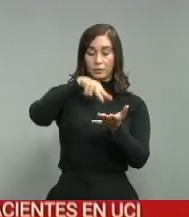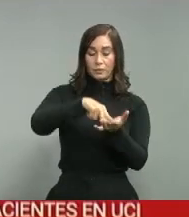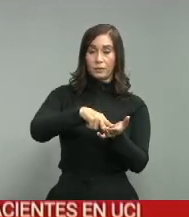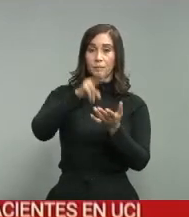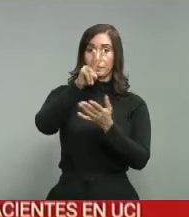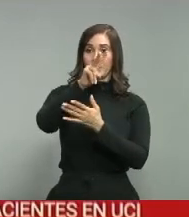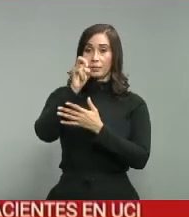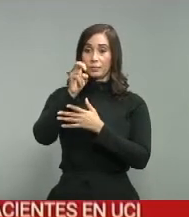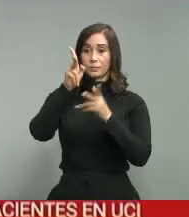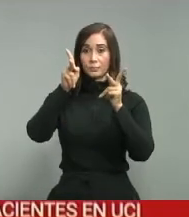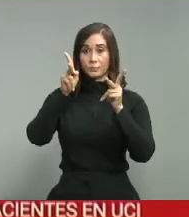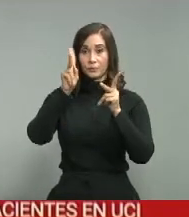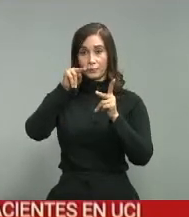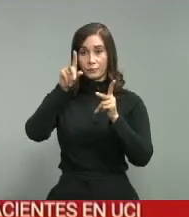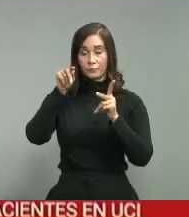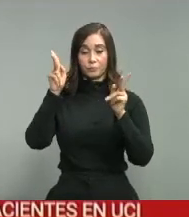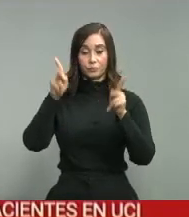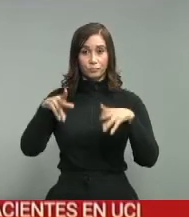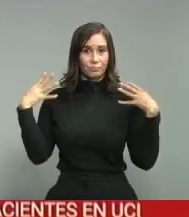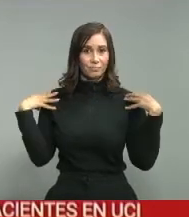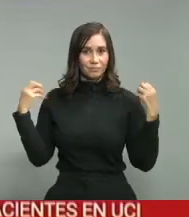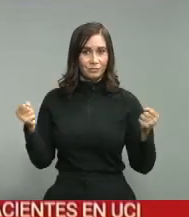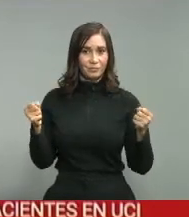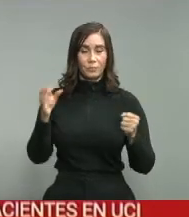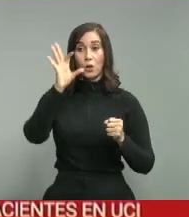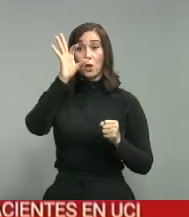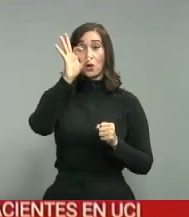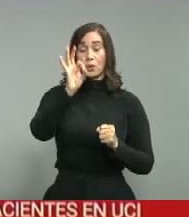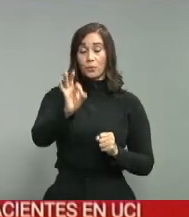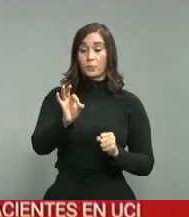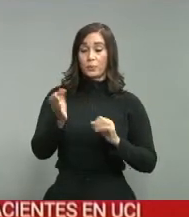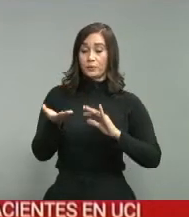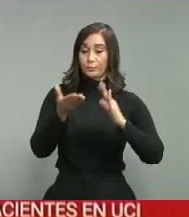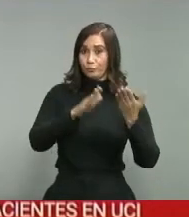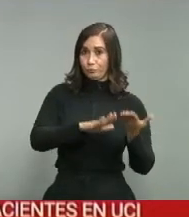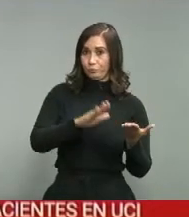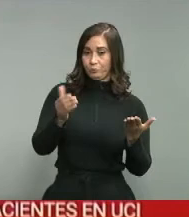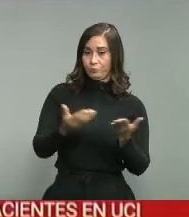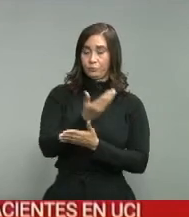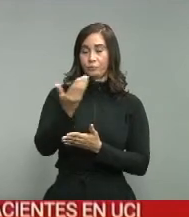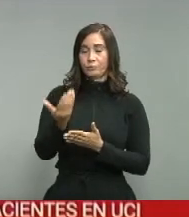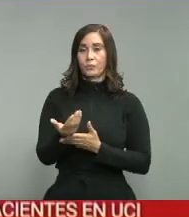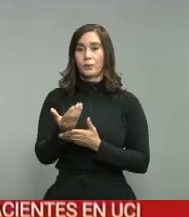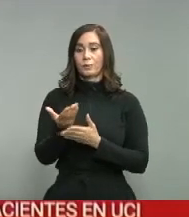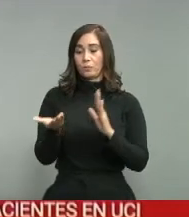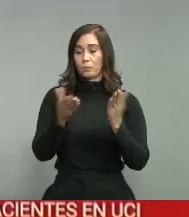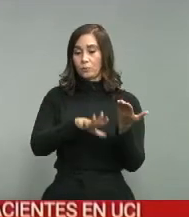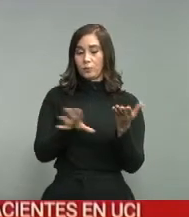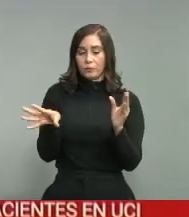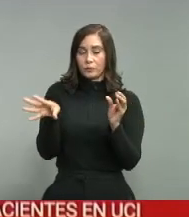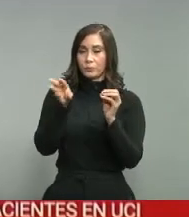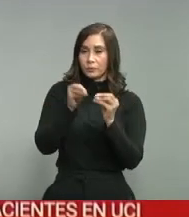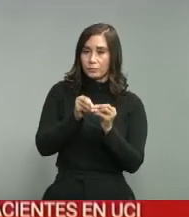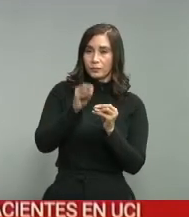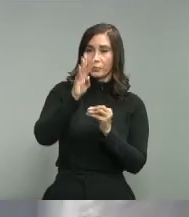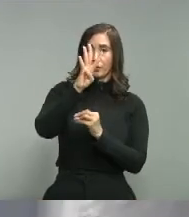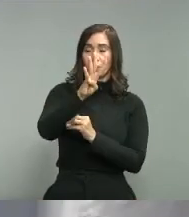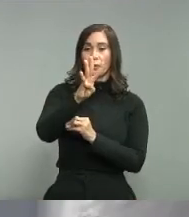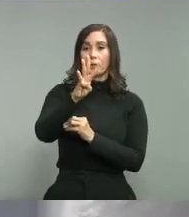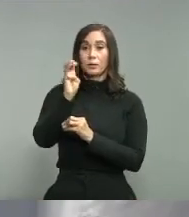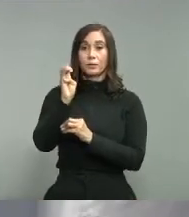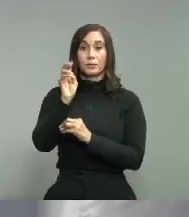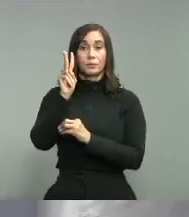recuperados 9 fallecimientos nuevos con un acumulado de 402